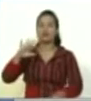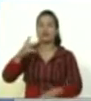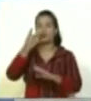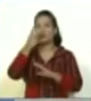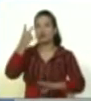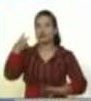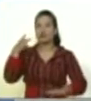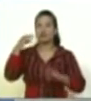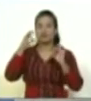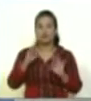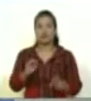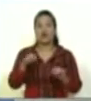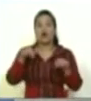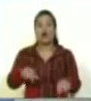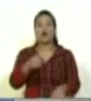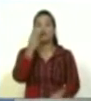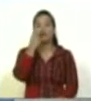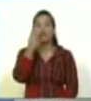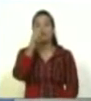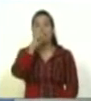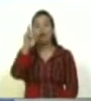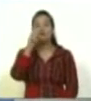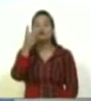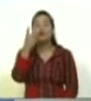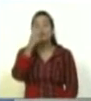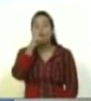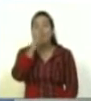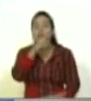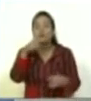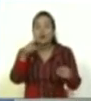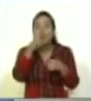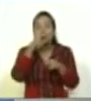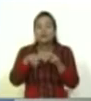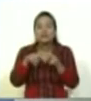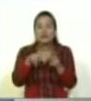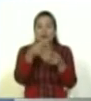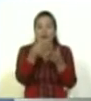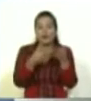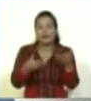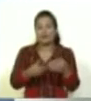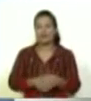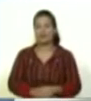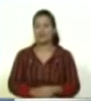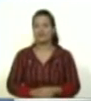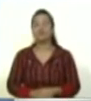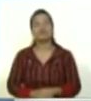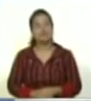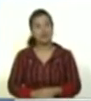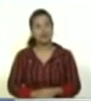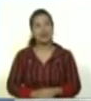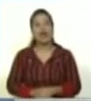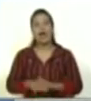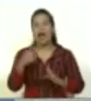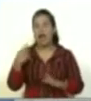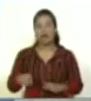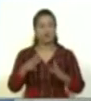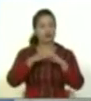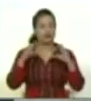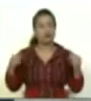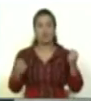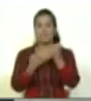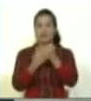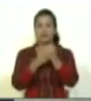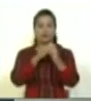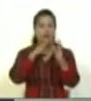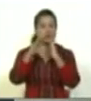cumplen dos años. Dos añitos está cumpliendo hoy el niño. Hay una plataforma comunicacional que tenemos que adaptarnos a los nuevos tiempos. Para este segundo